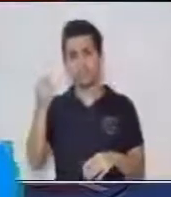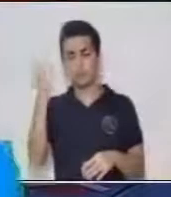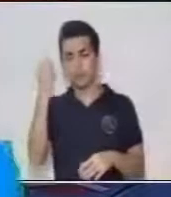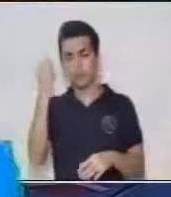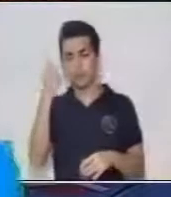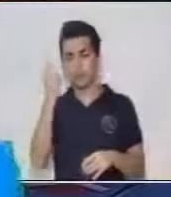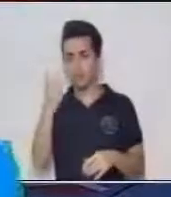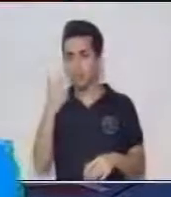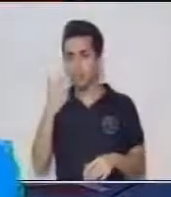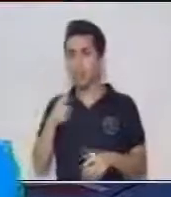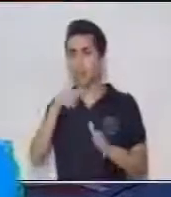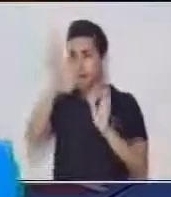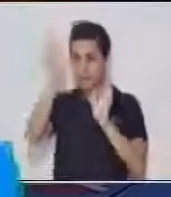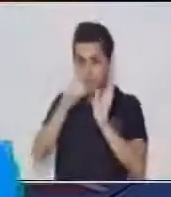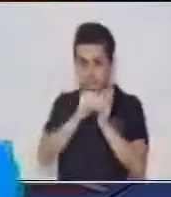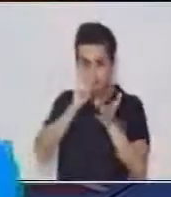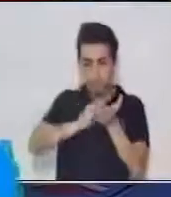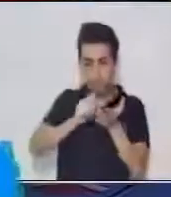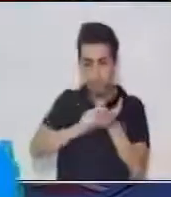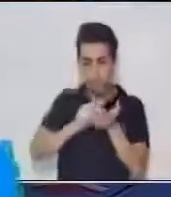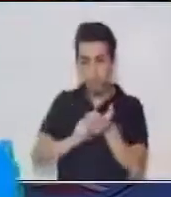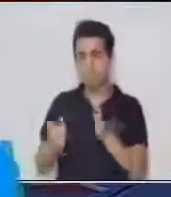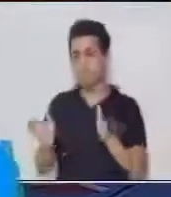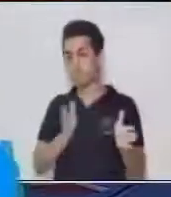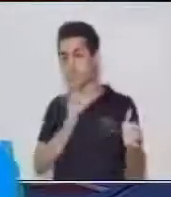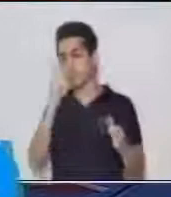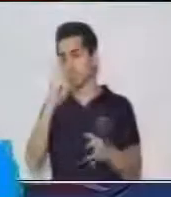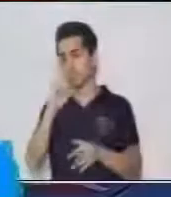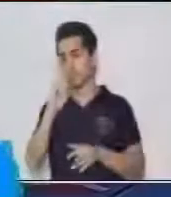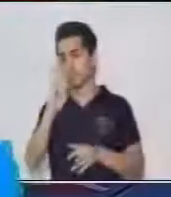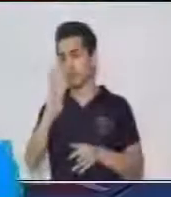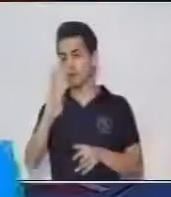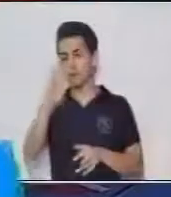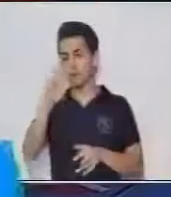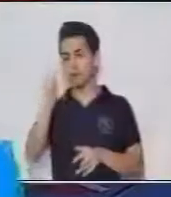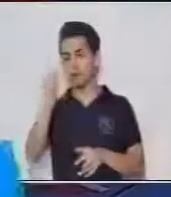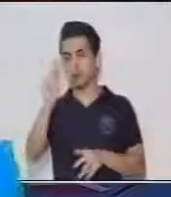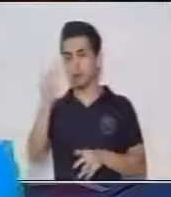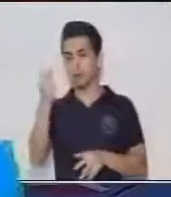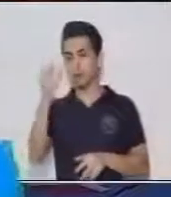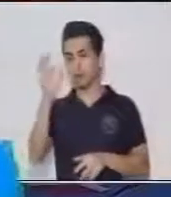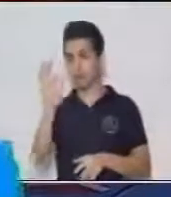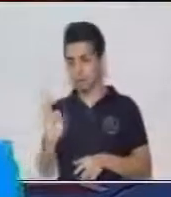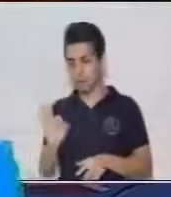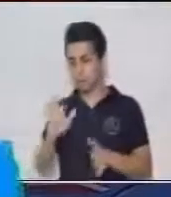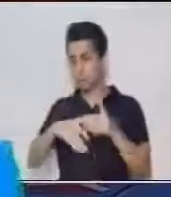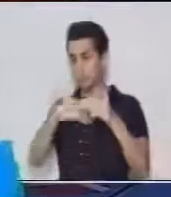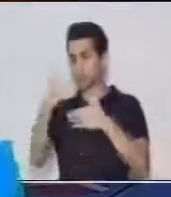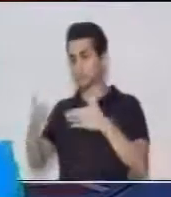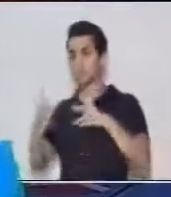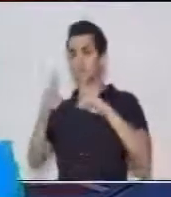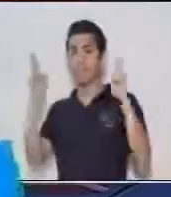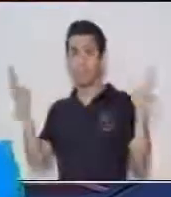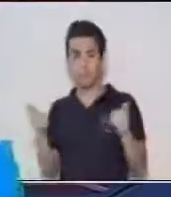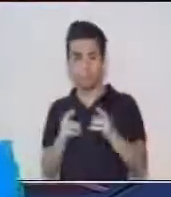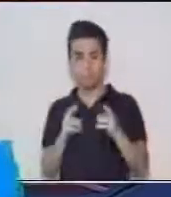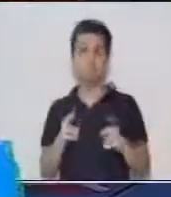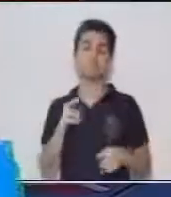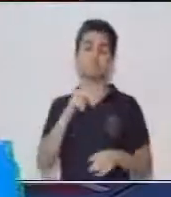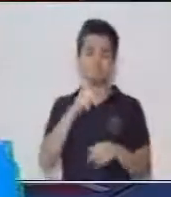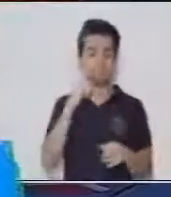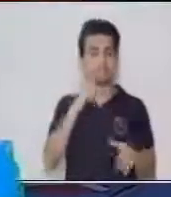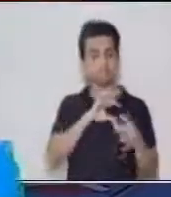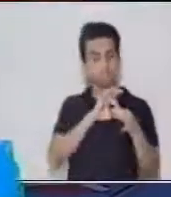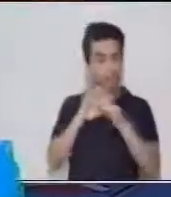viendo la toma de notas, subrayado y resumen. Todo tiene un sentido en el cual nosotros lo vamos a